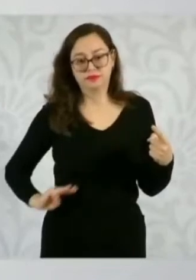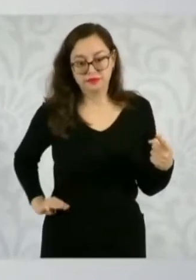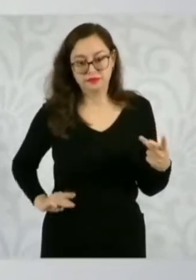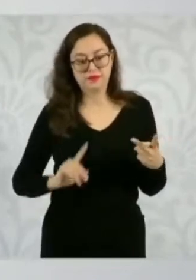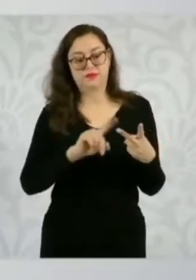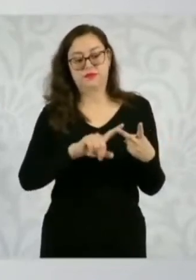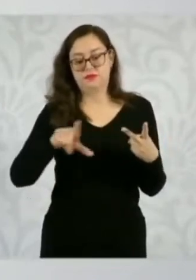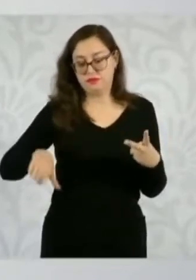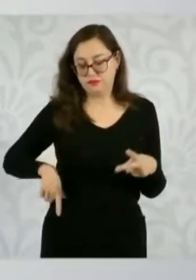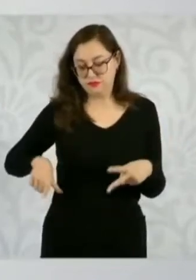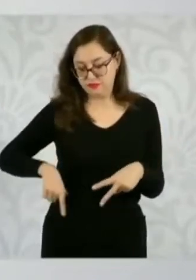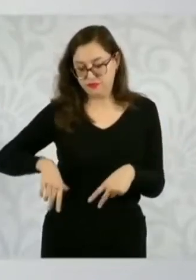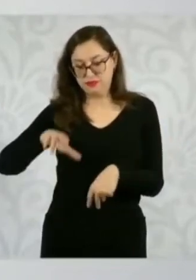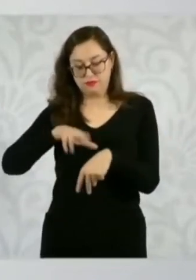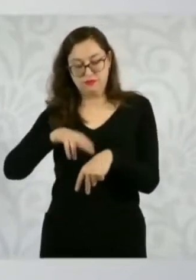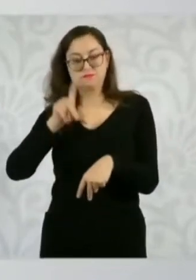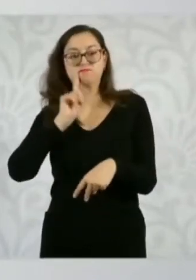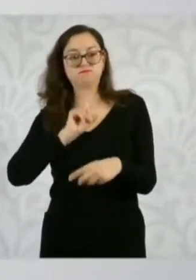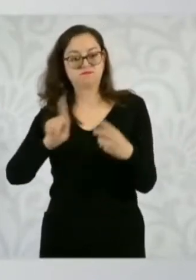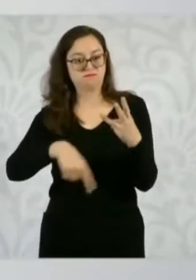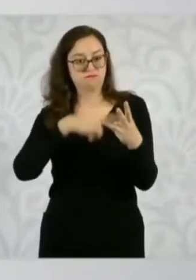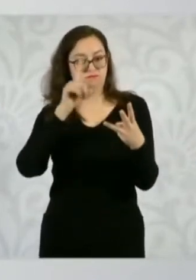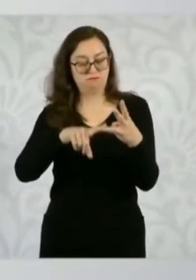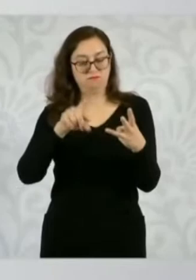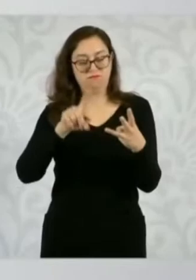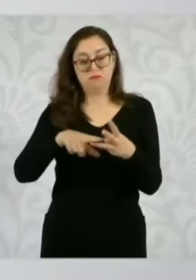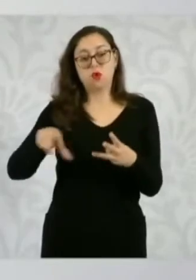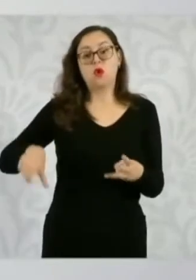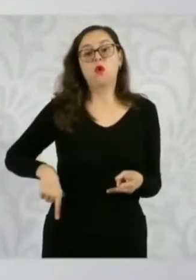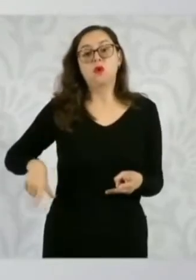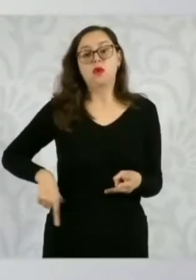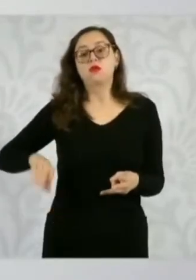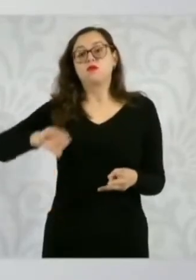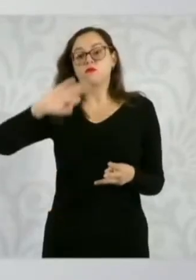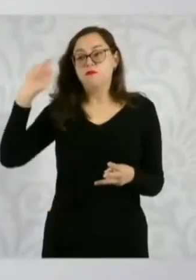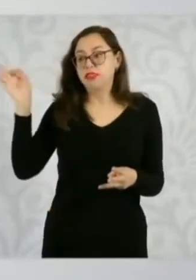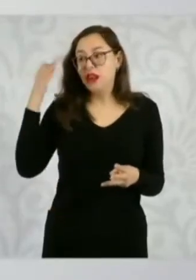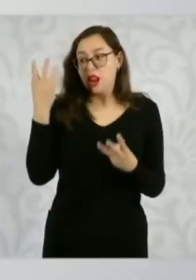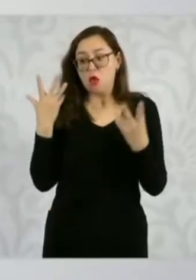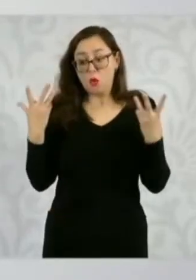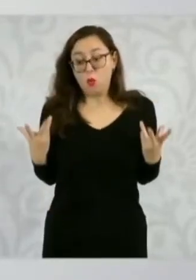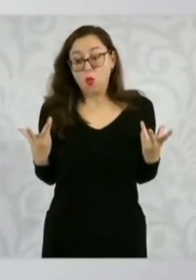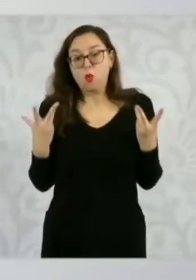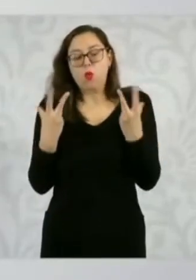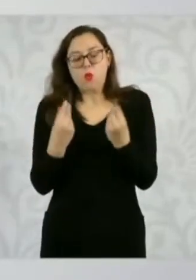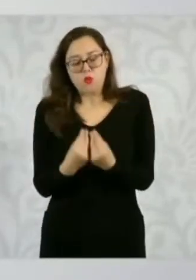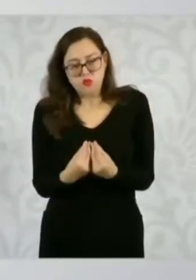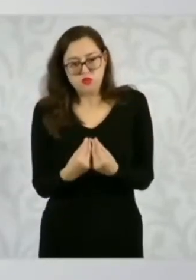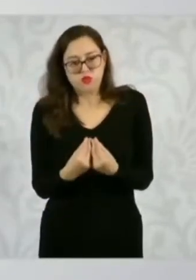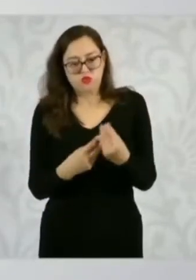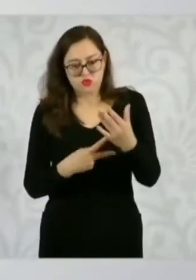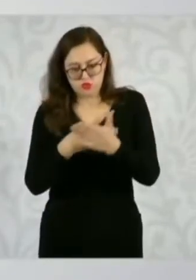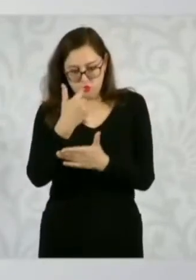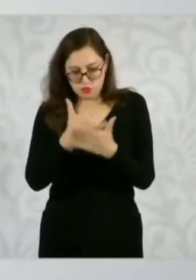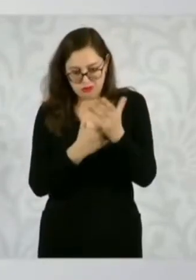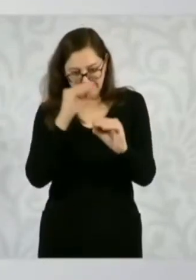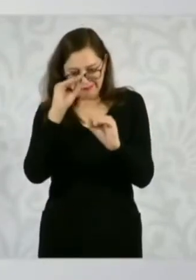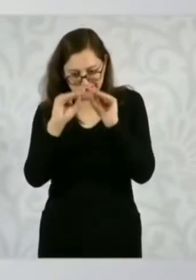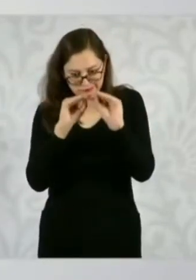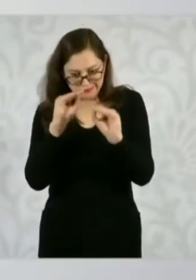y el gobierno federal, el gobierno de México. ¿Para qué? Para hacer un proyecto